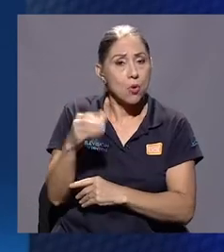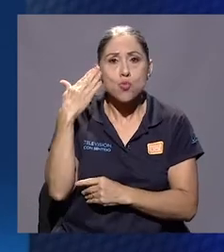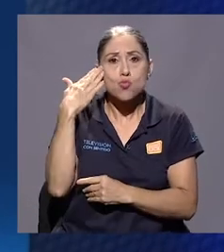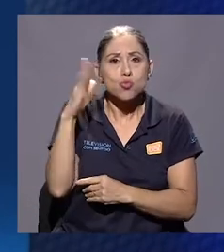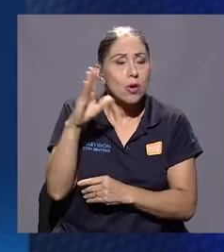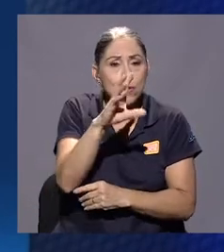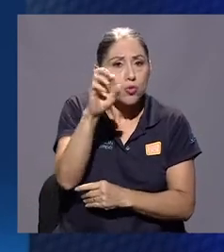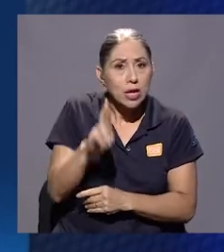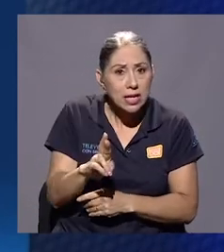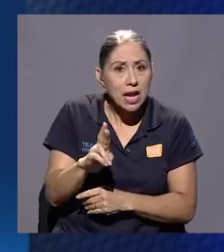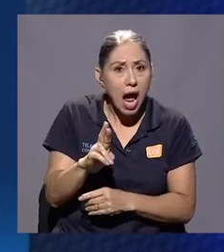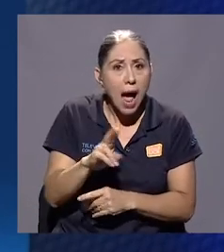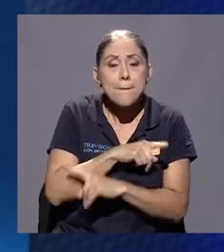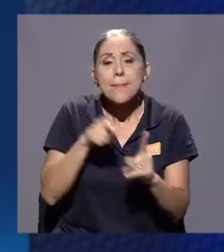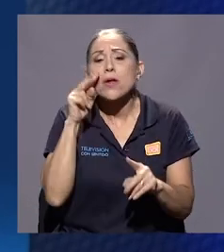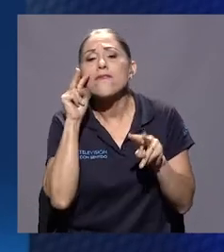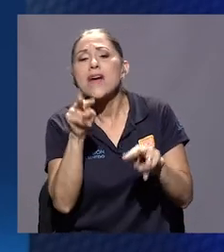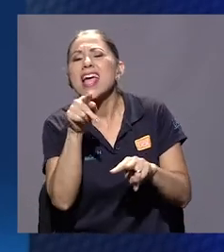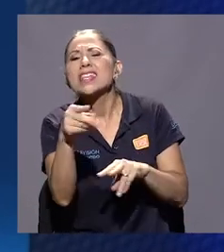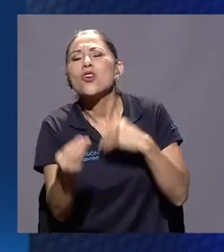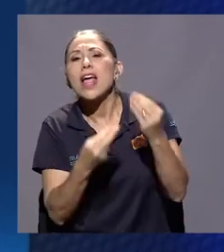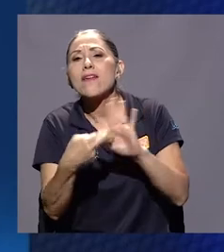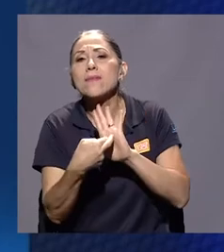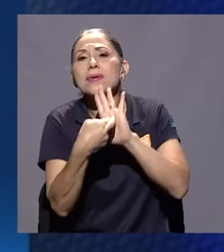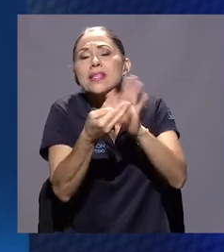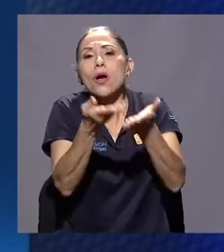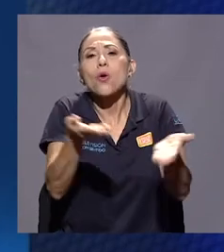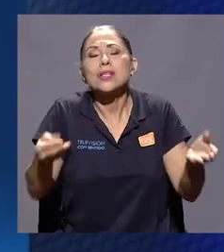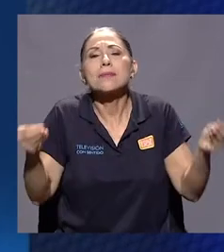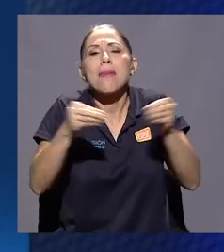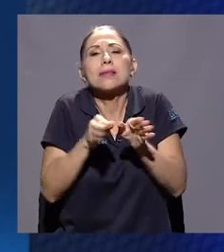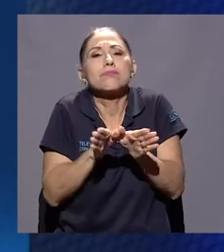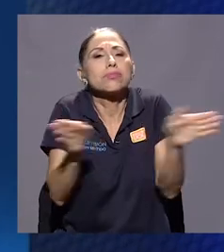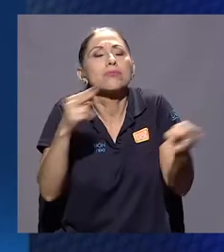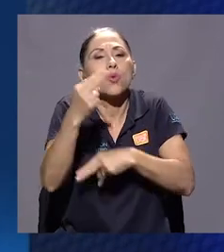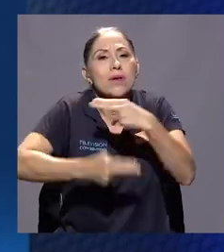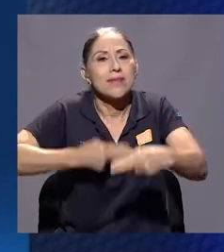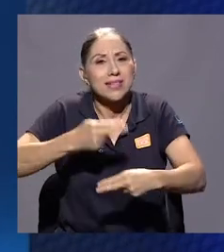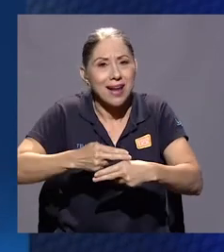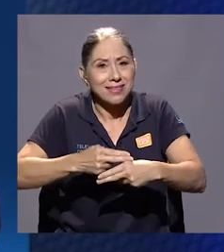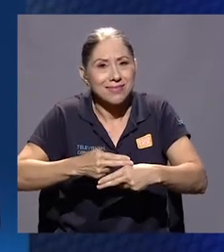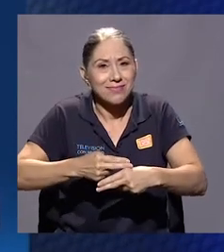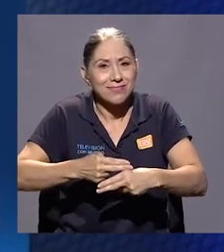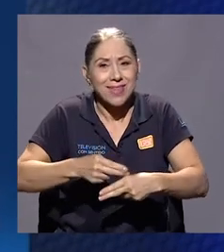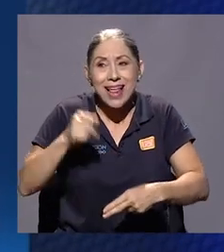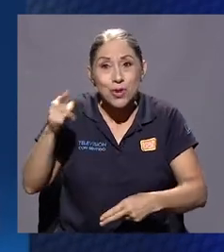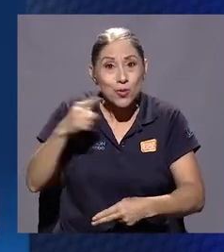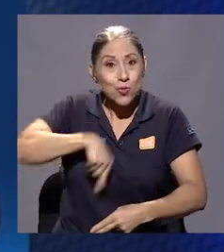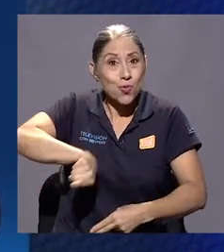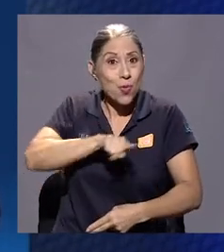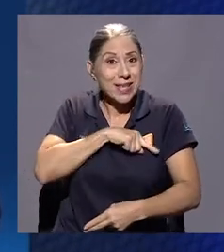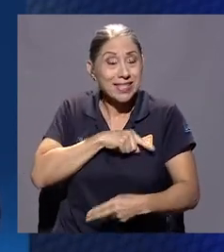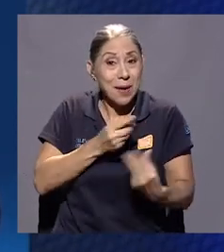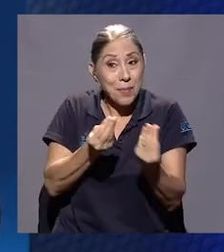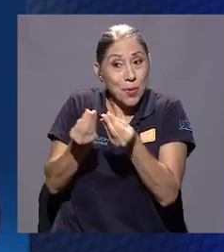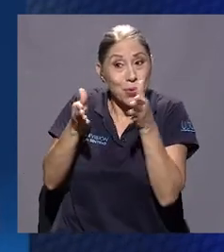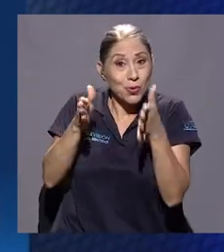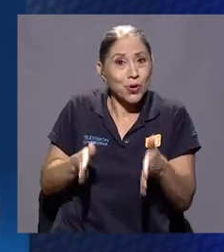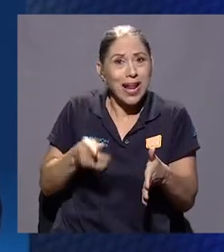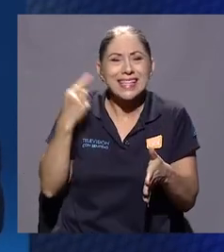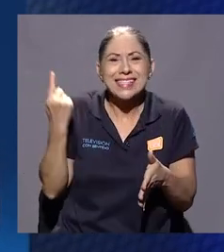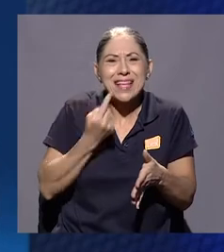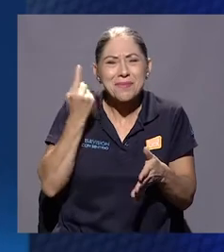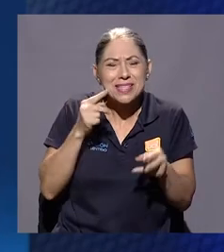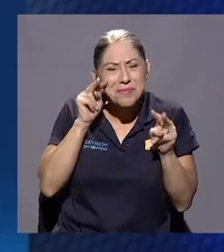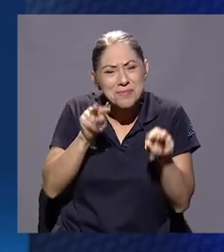temas como universales, que fue uno de los grandes aportes que hizo nuestra editora, que ella veraba por la historia, siempre estaba viendo la historia y no se